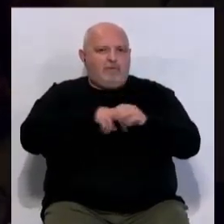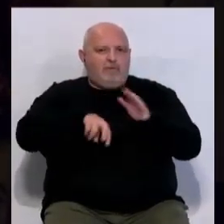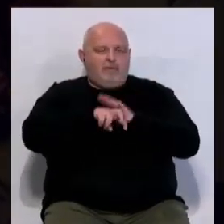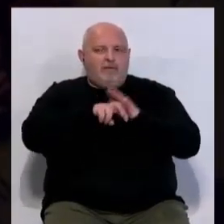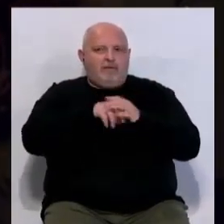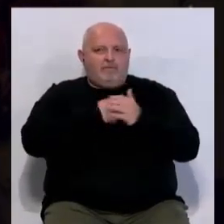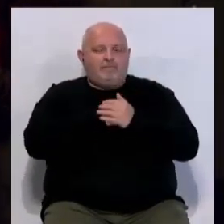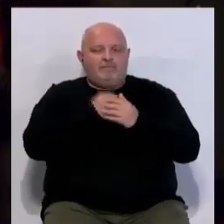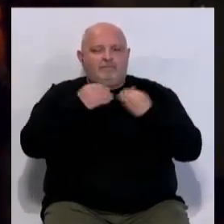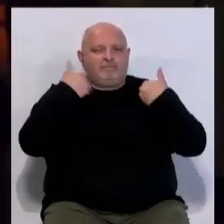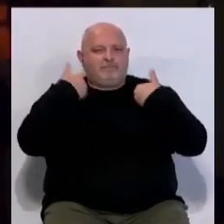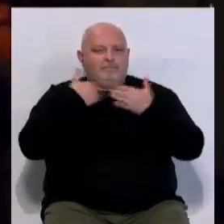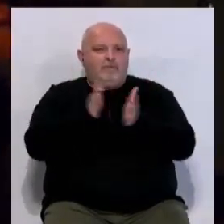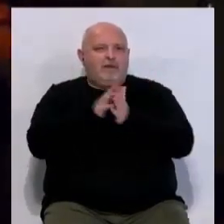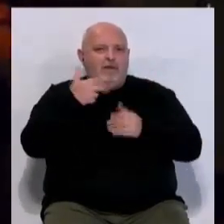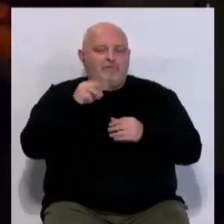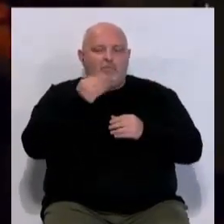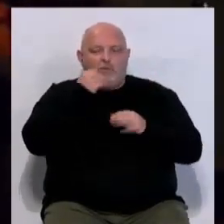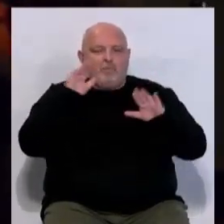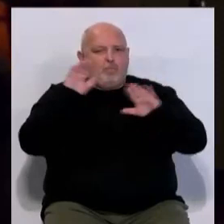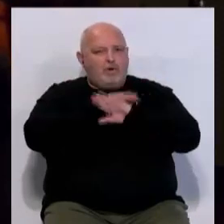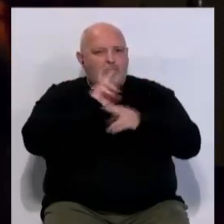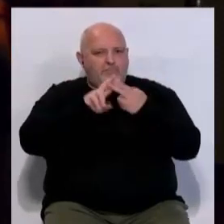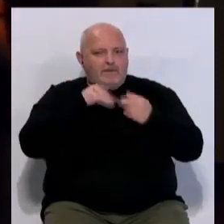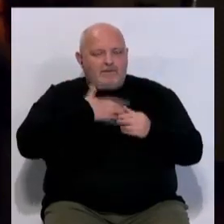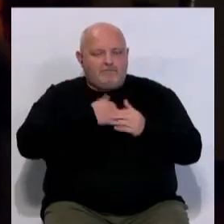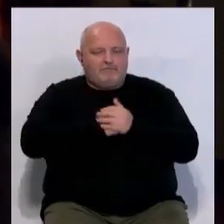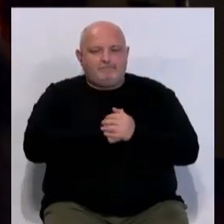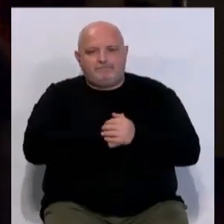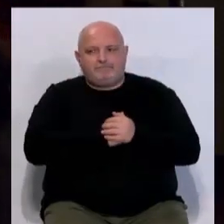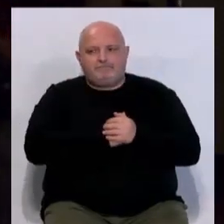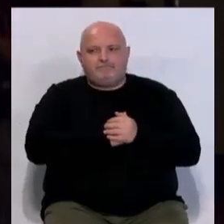amarillo de la mano de nuestro compañero Nacho Limón. Que pasen una feliz noche.